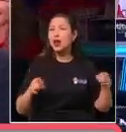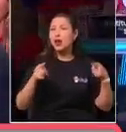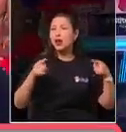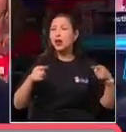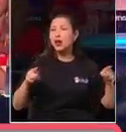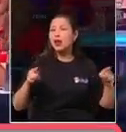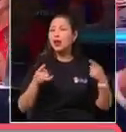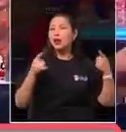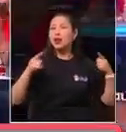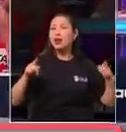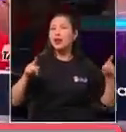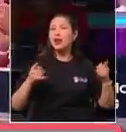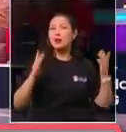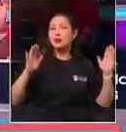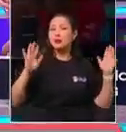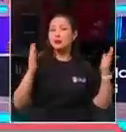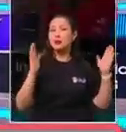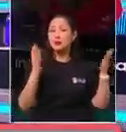¡Escucha!